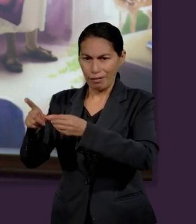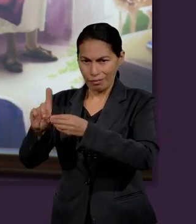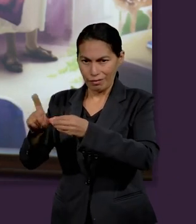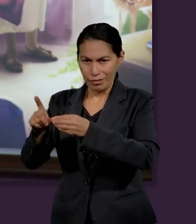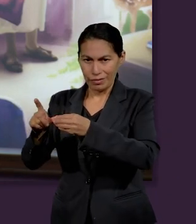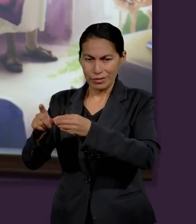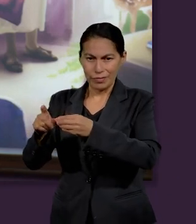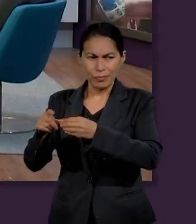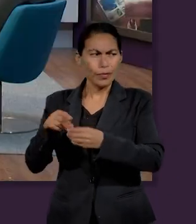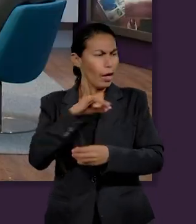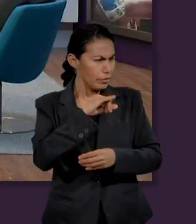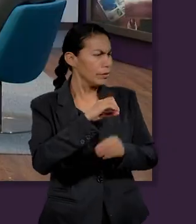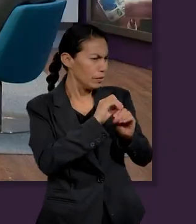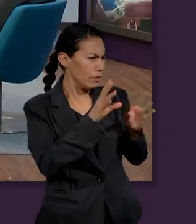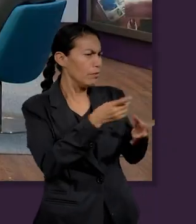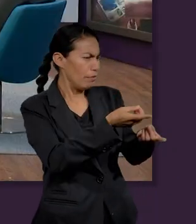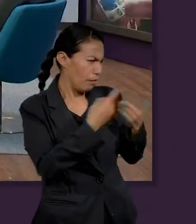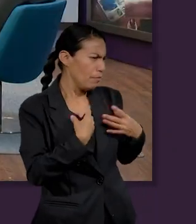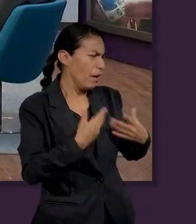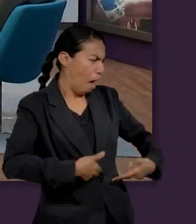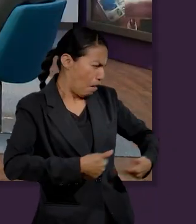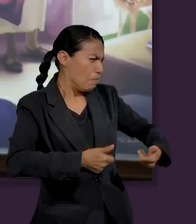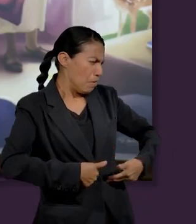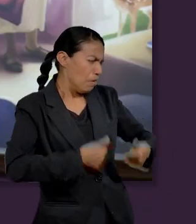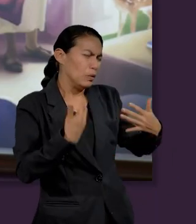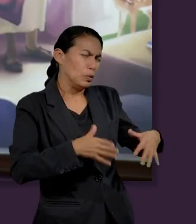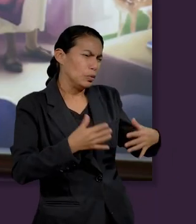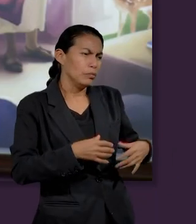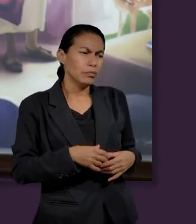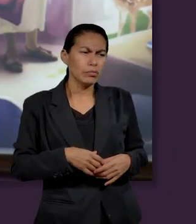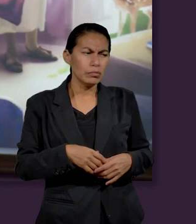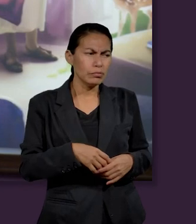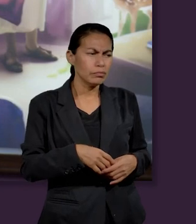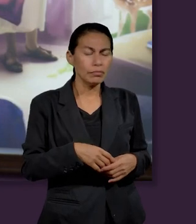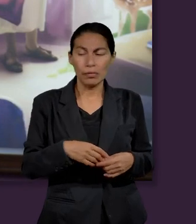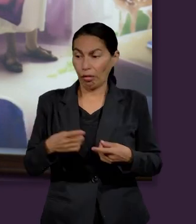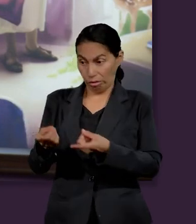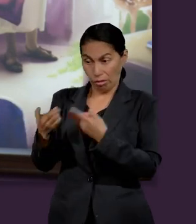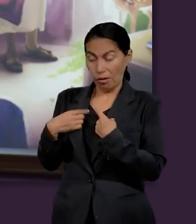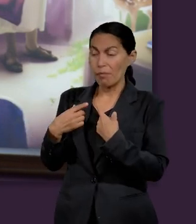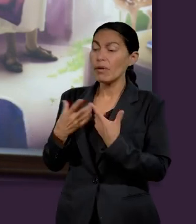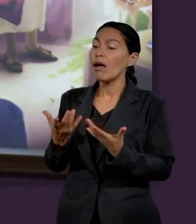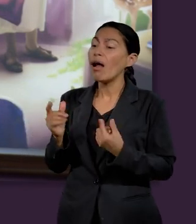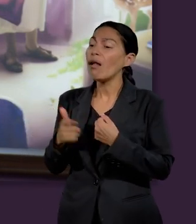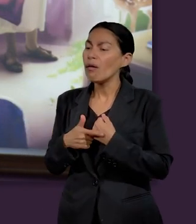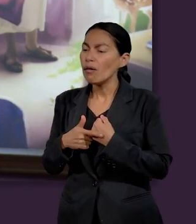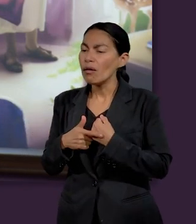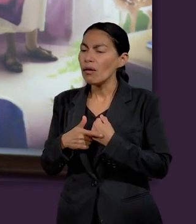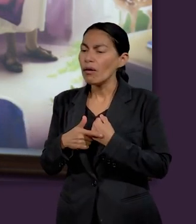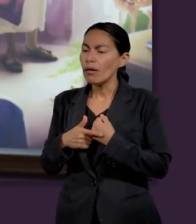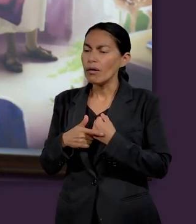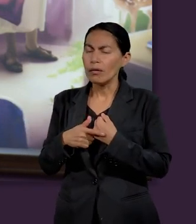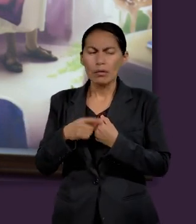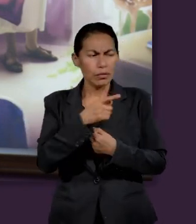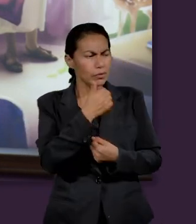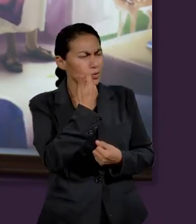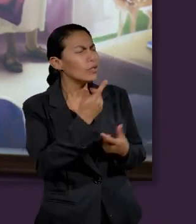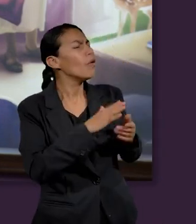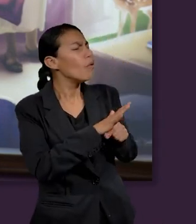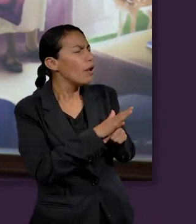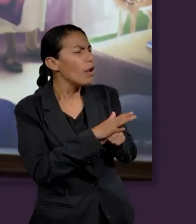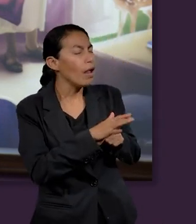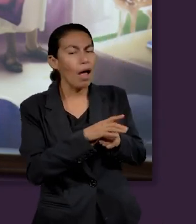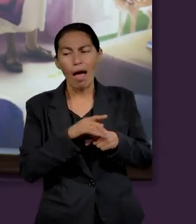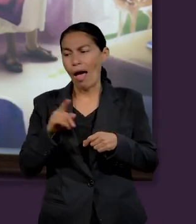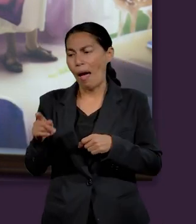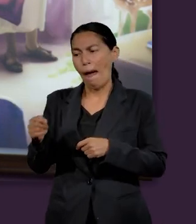hambriento y le dice te doy lo que quieras prácticamente, ¿no? Y él le dice pues tu primogenitura. Creo que es algo que una actitud que a veces las personas